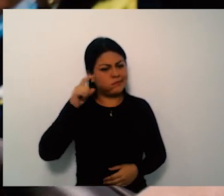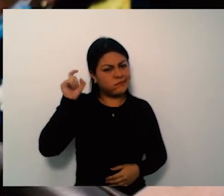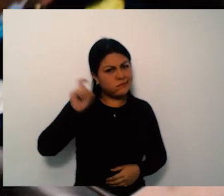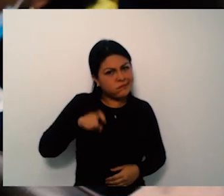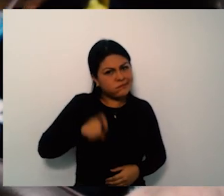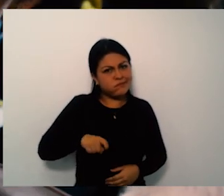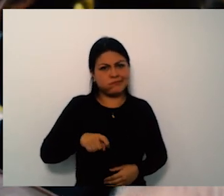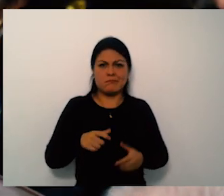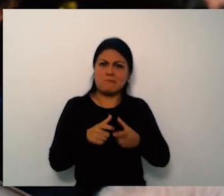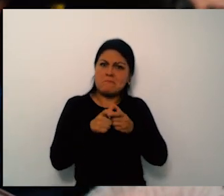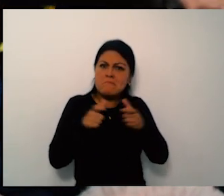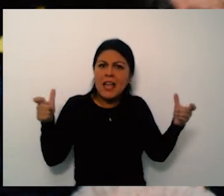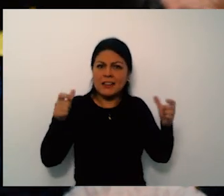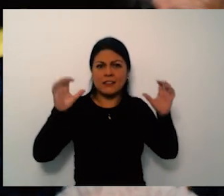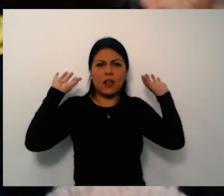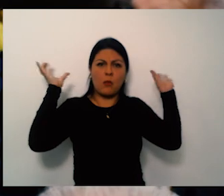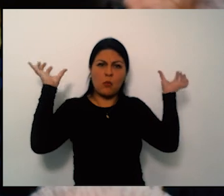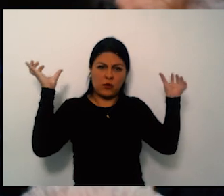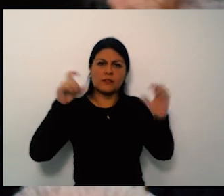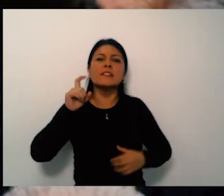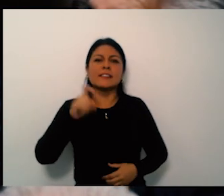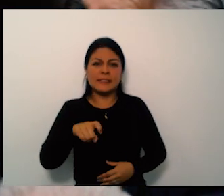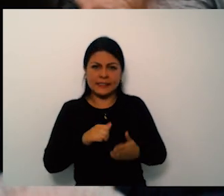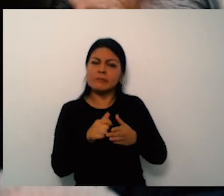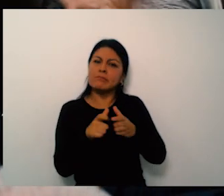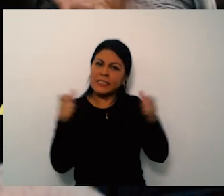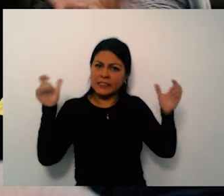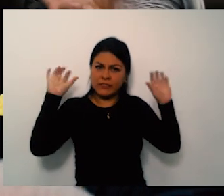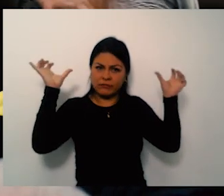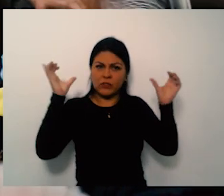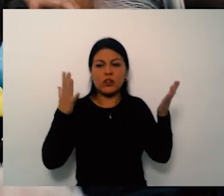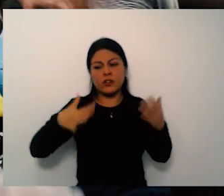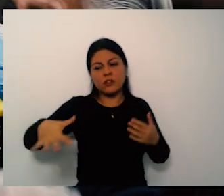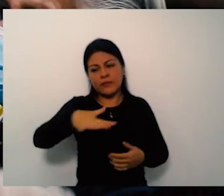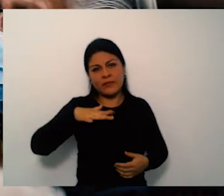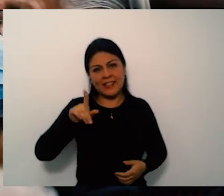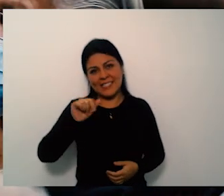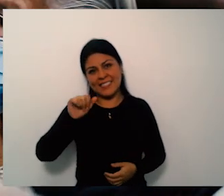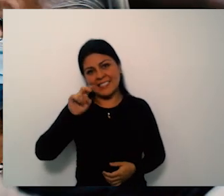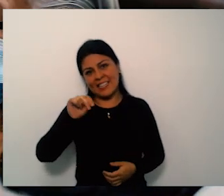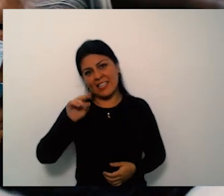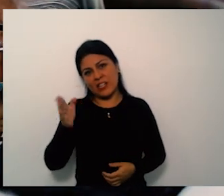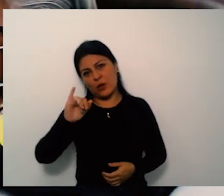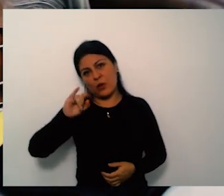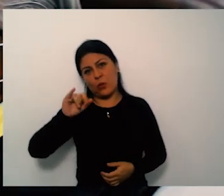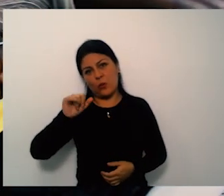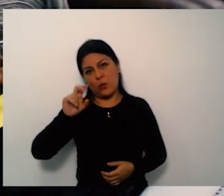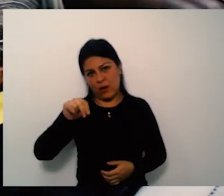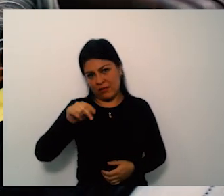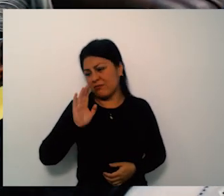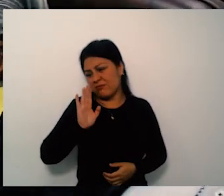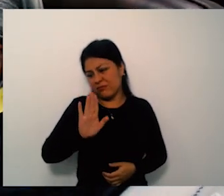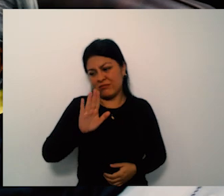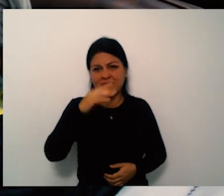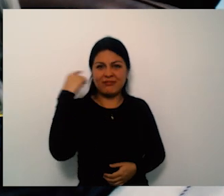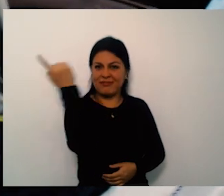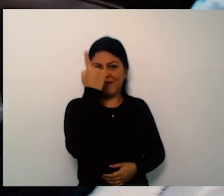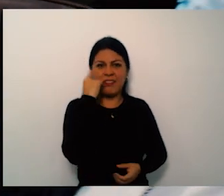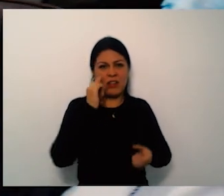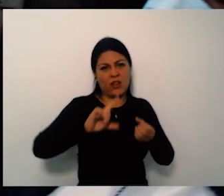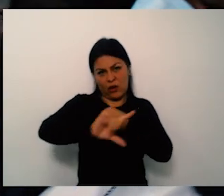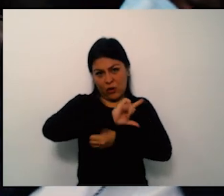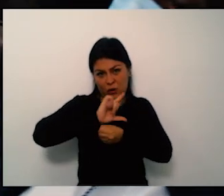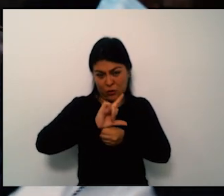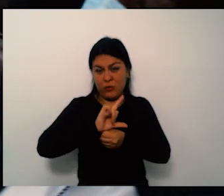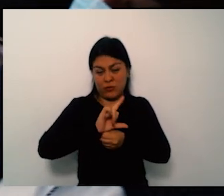las EPS que hacen parte de la población de Sumapaz vamos a seguir vamos a analizar vamos a